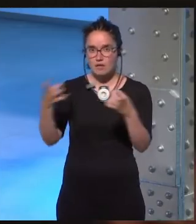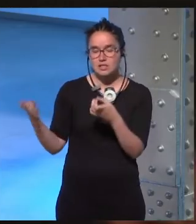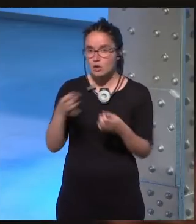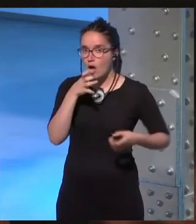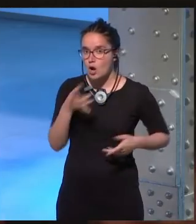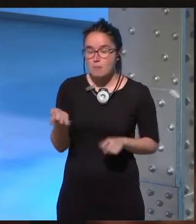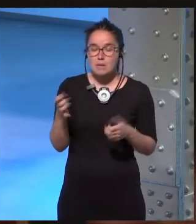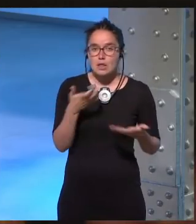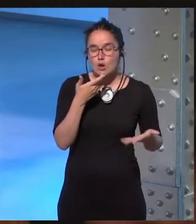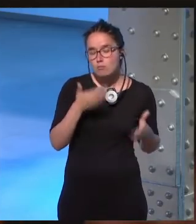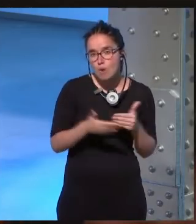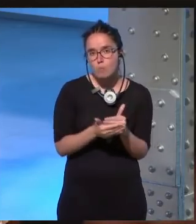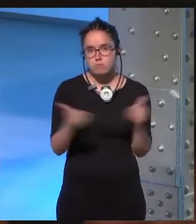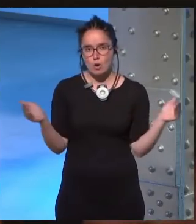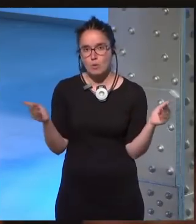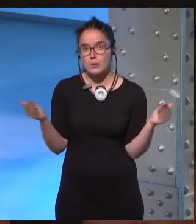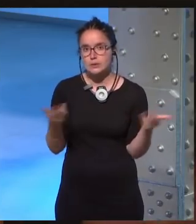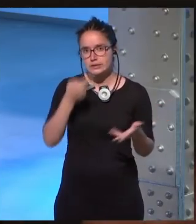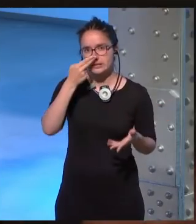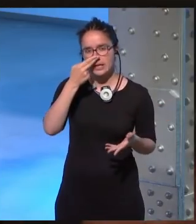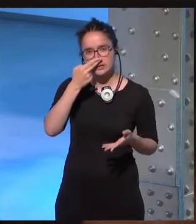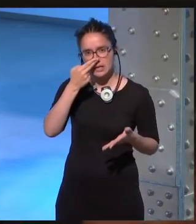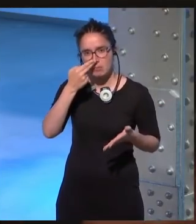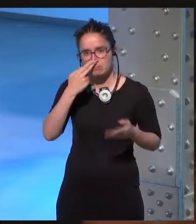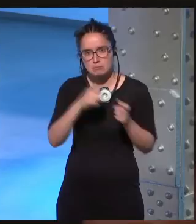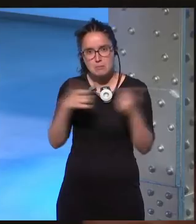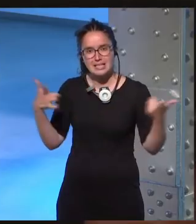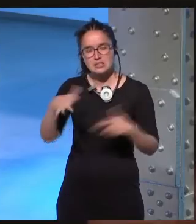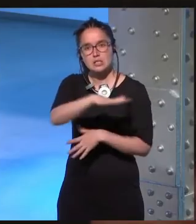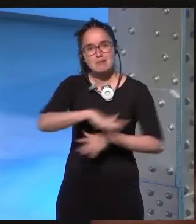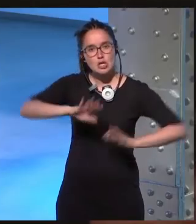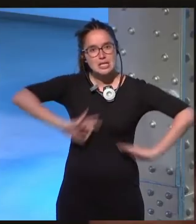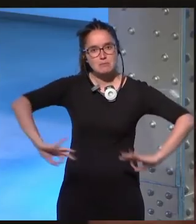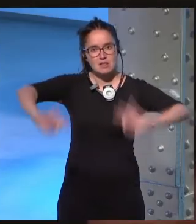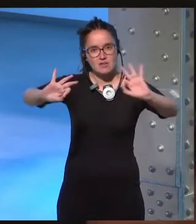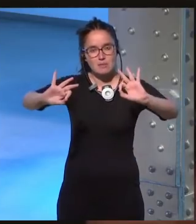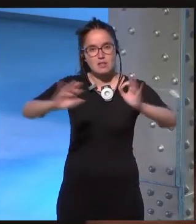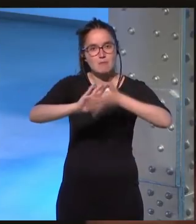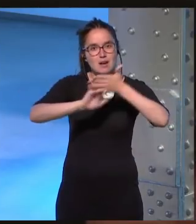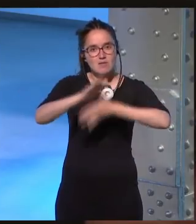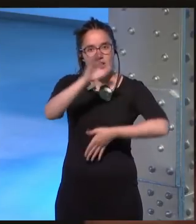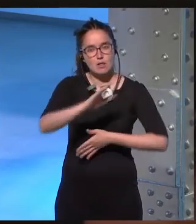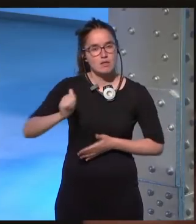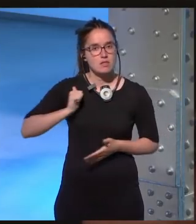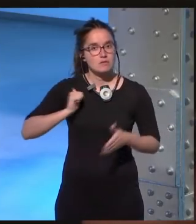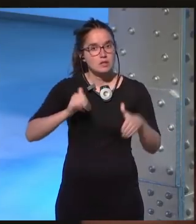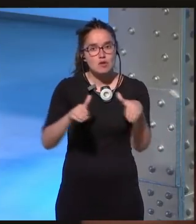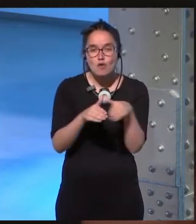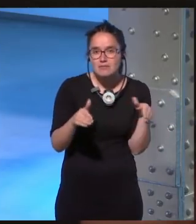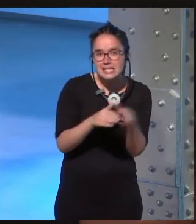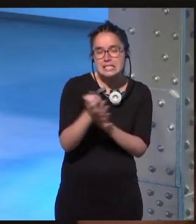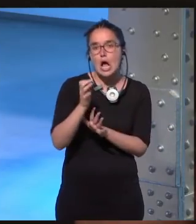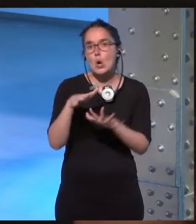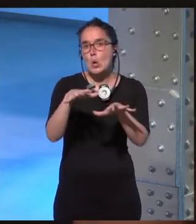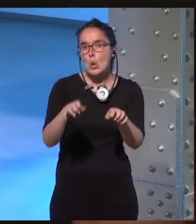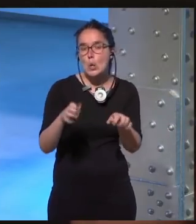parece que hay como una apertura un interés mayor de espacios específicamente para hablar de ciencia ficción feminista de